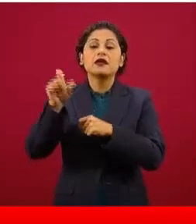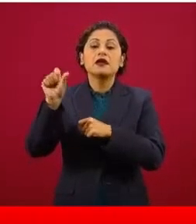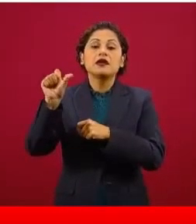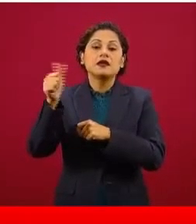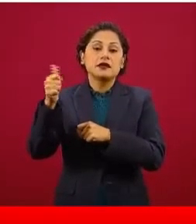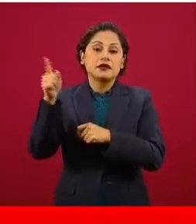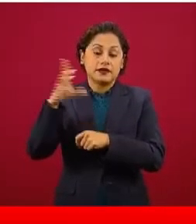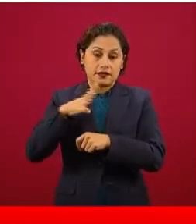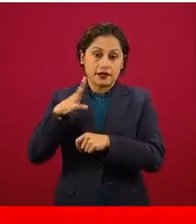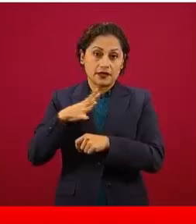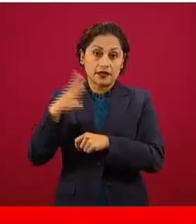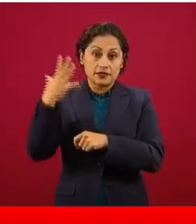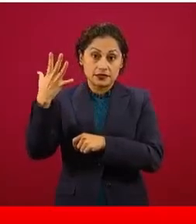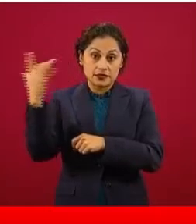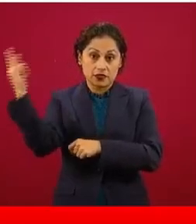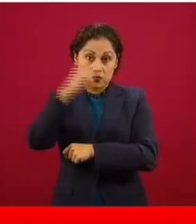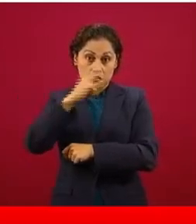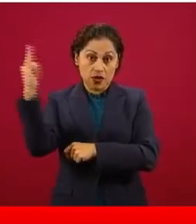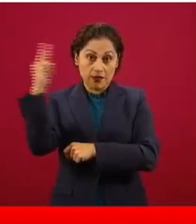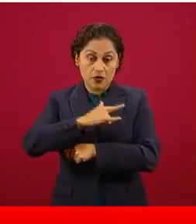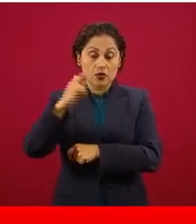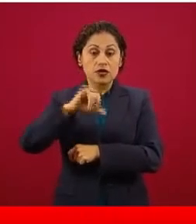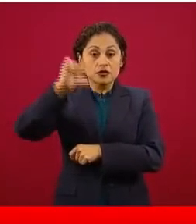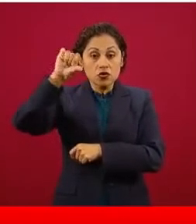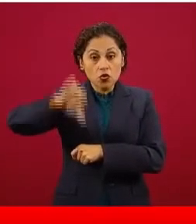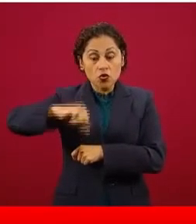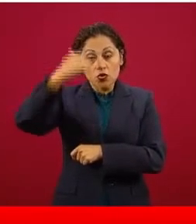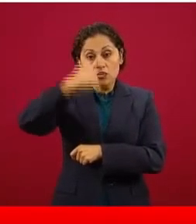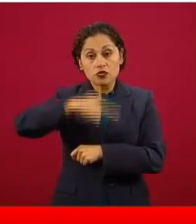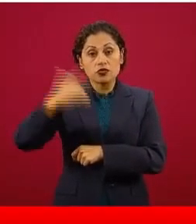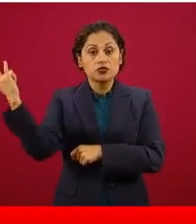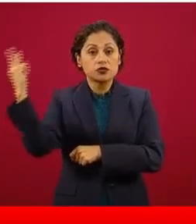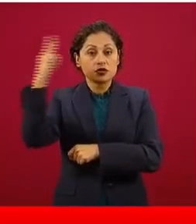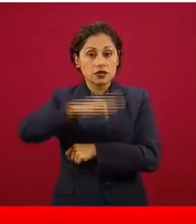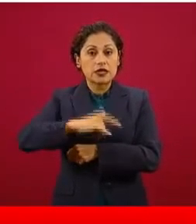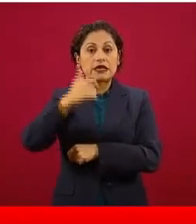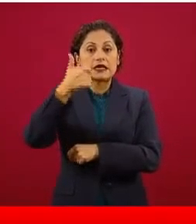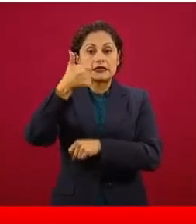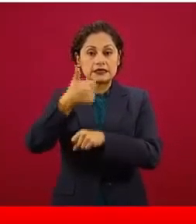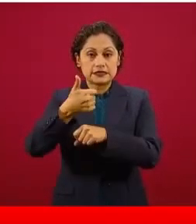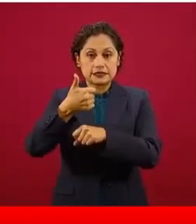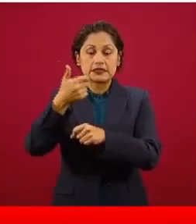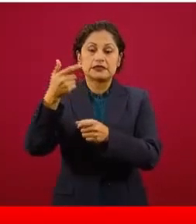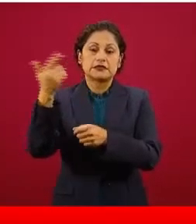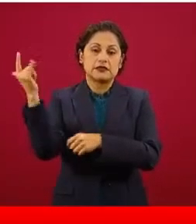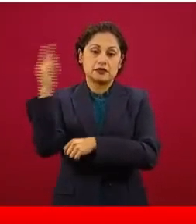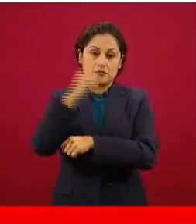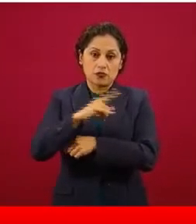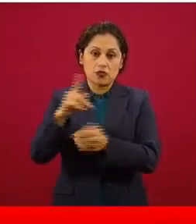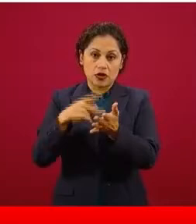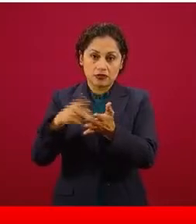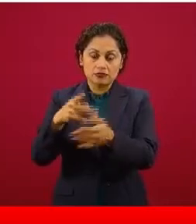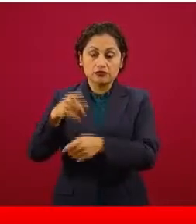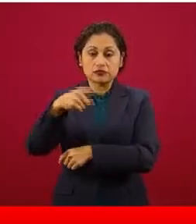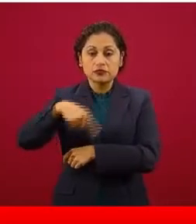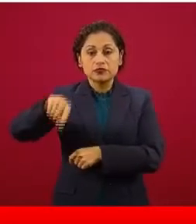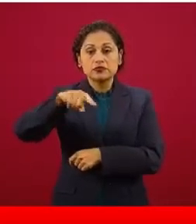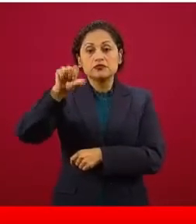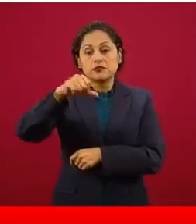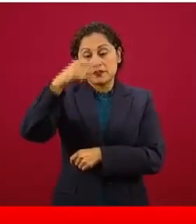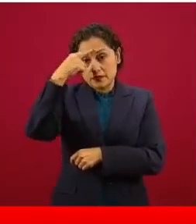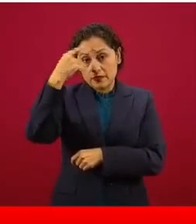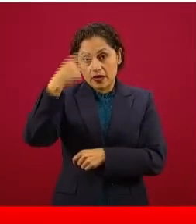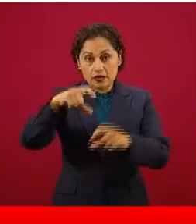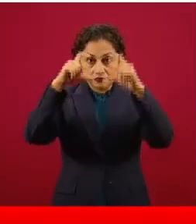el personal. Hoy en la noche llega el sexto vuelo con mascarillas y gogles y todos esos bienes se dispersan a todo el país